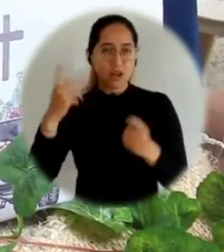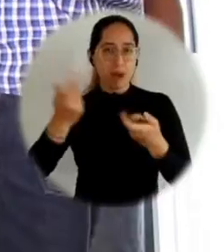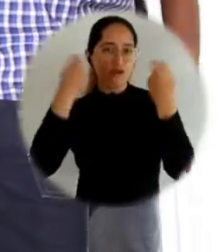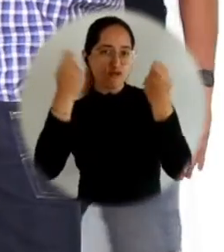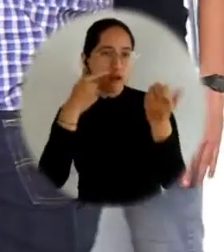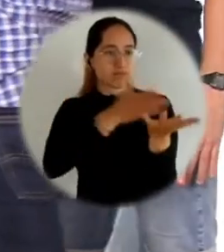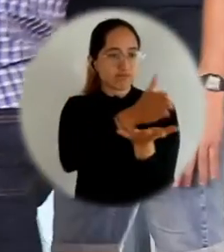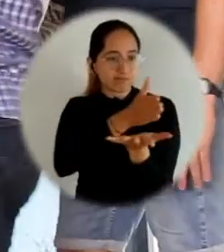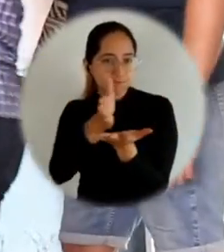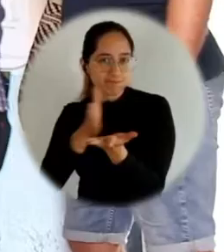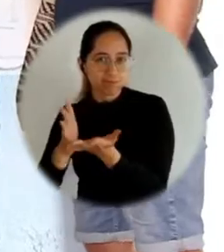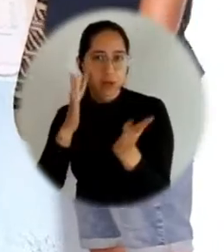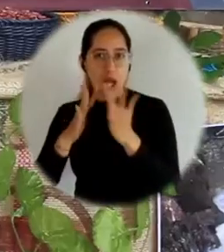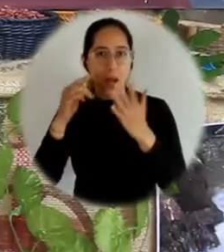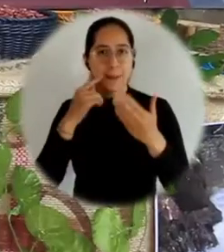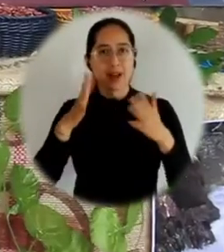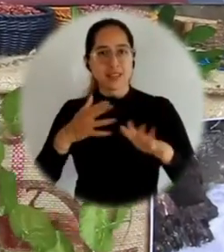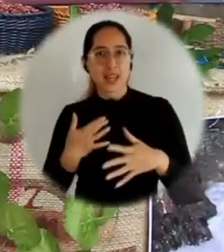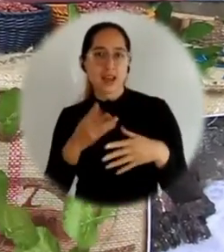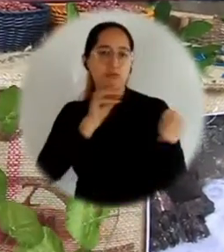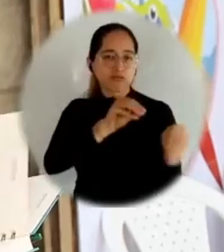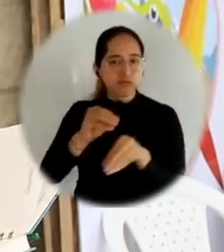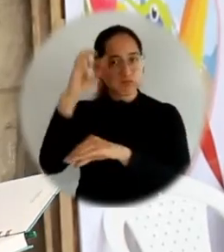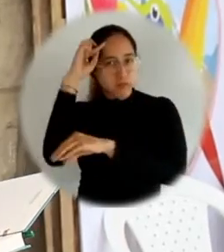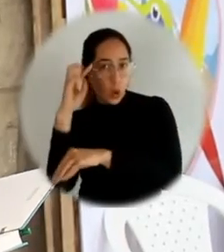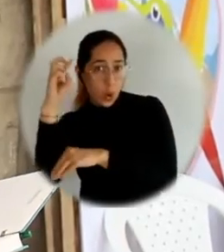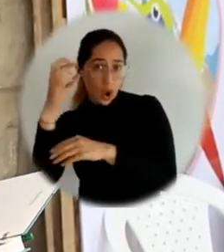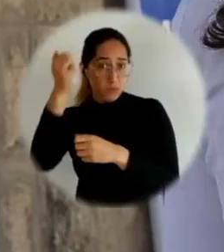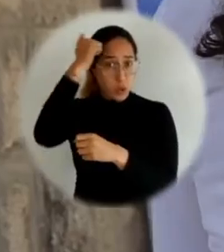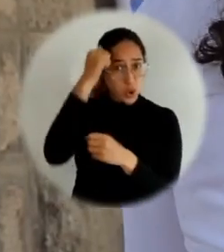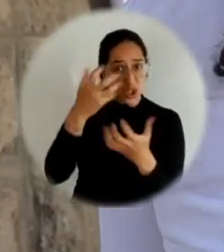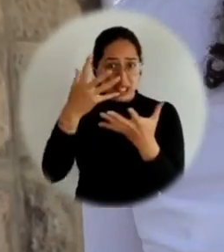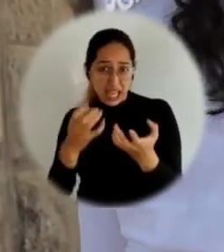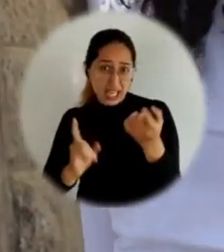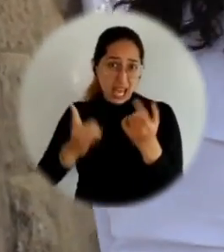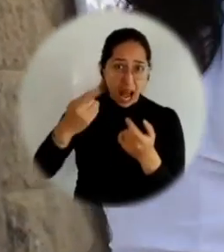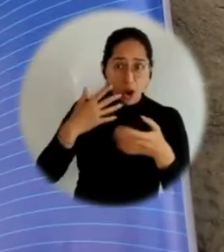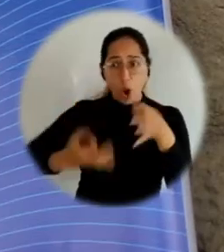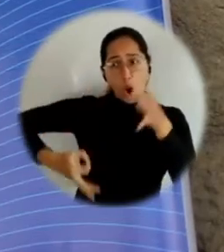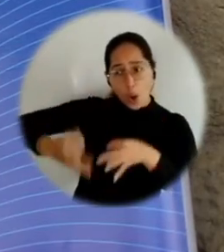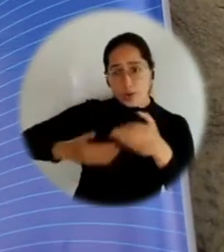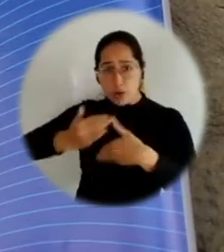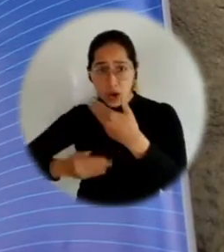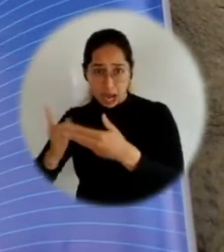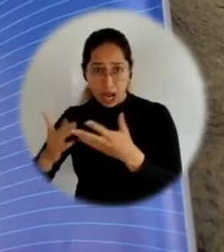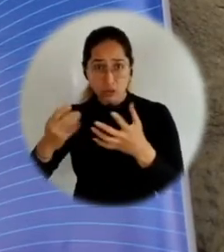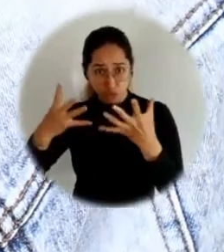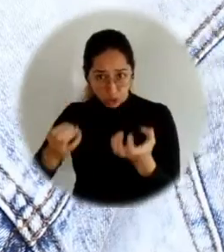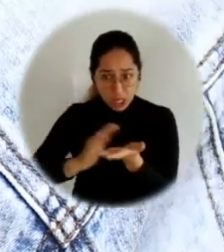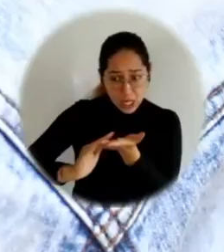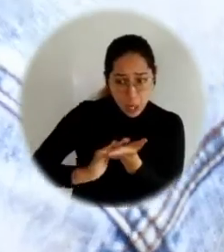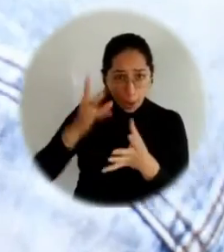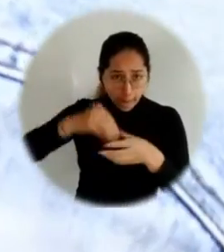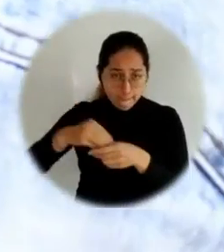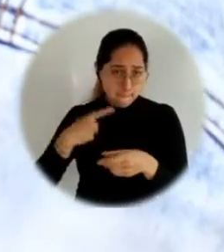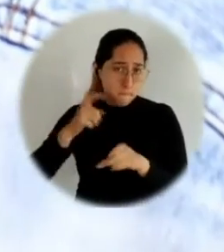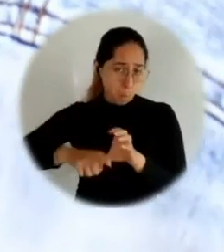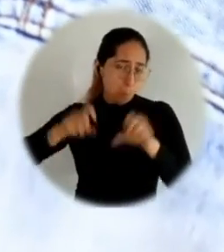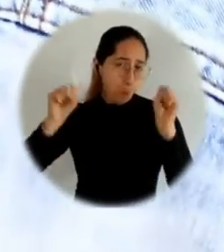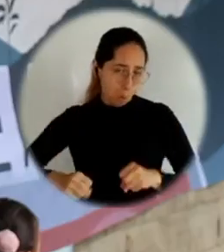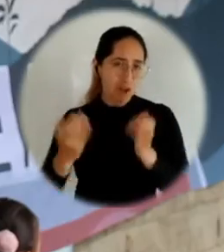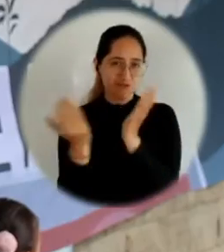presencia con la oferta académica y de servicios de la Facultad de Ciencias de la Educación y del consultorio jurídico y centro de conciliación.